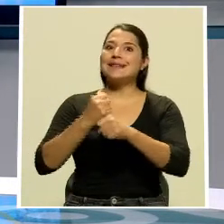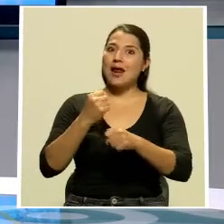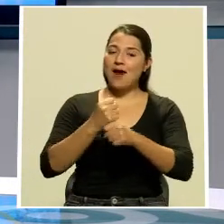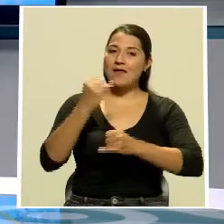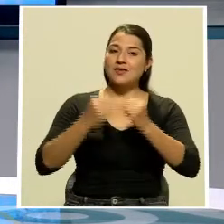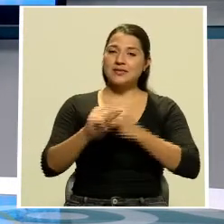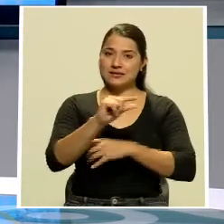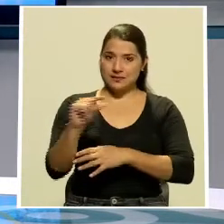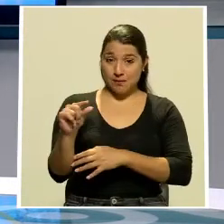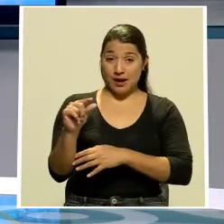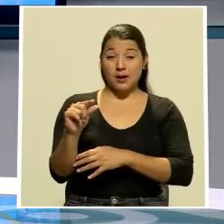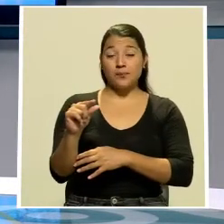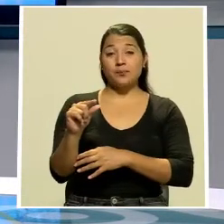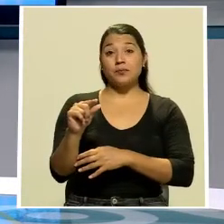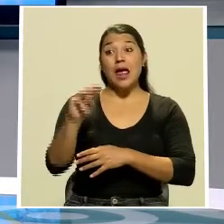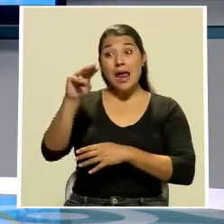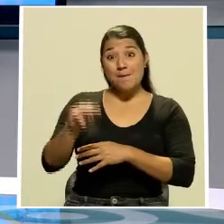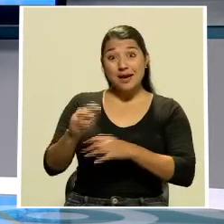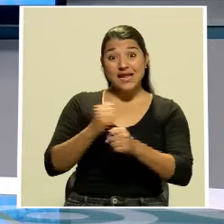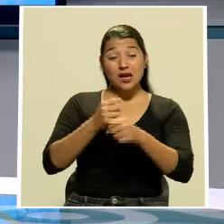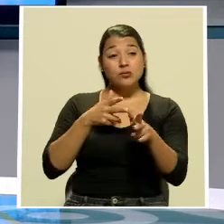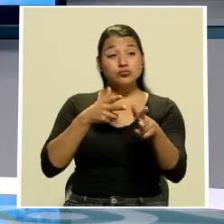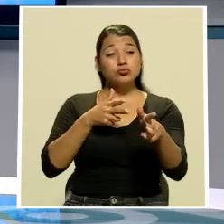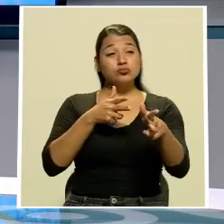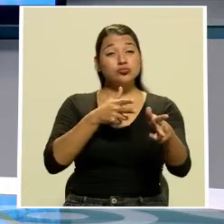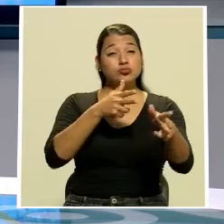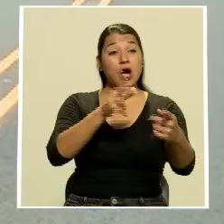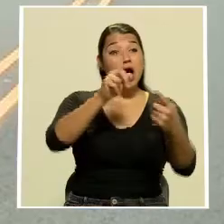fines de semana. El martes realizarán una caravana hacia el CTP.